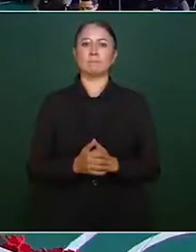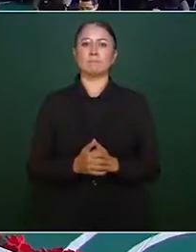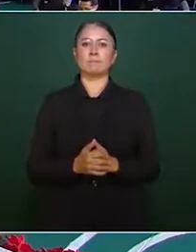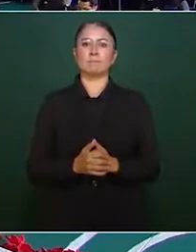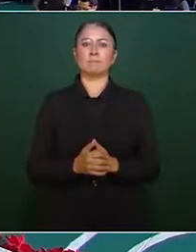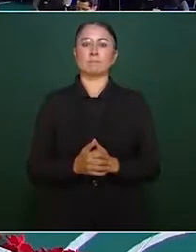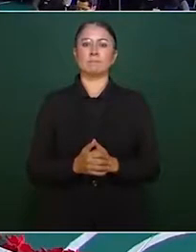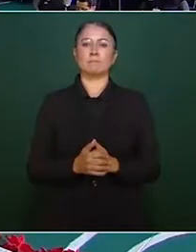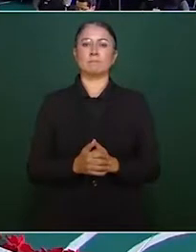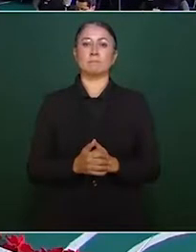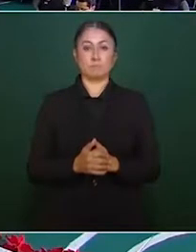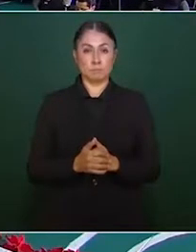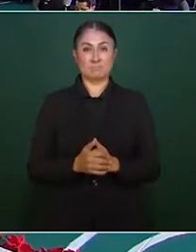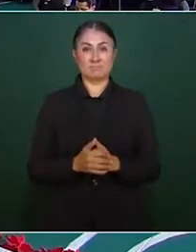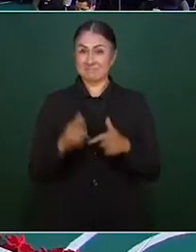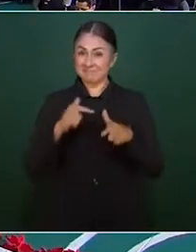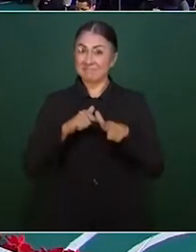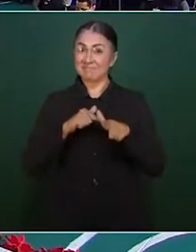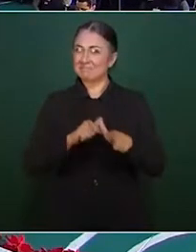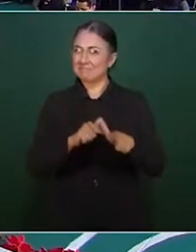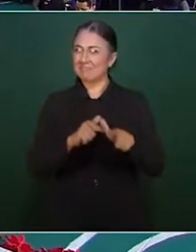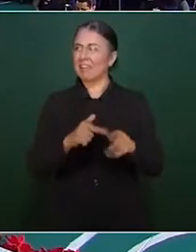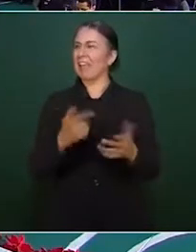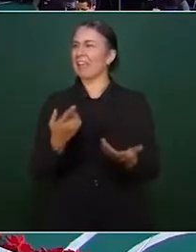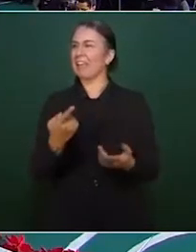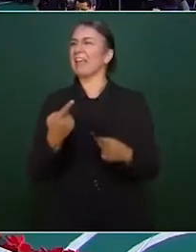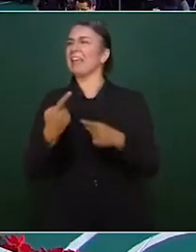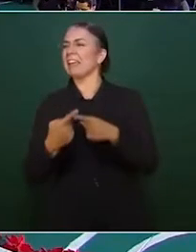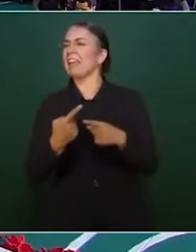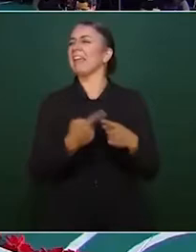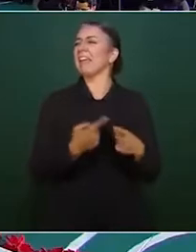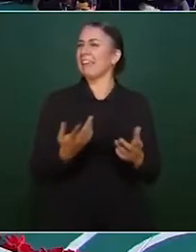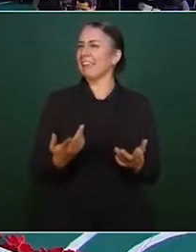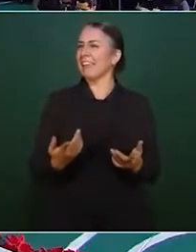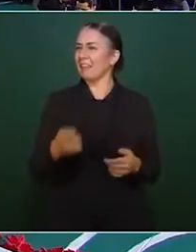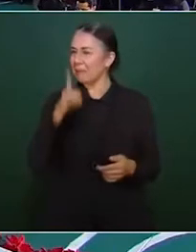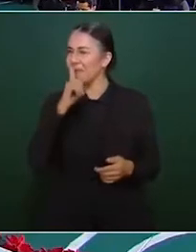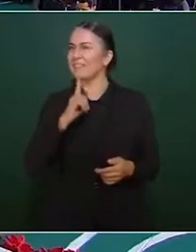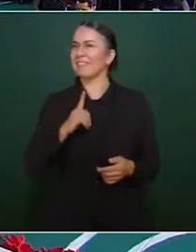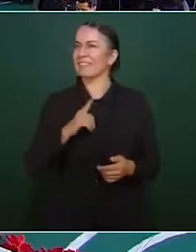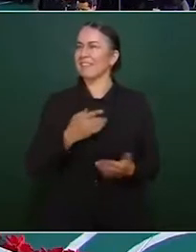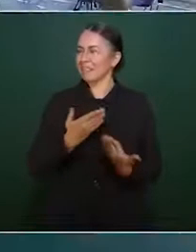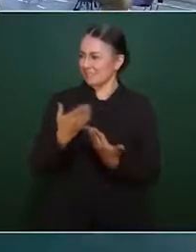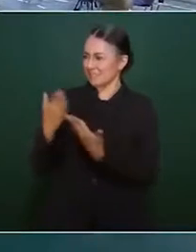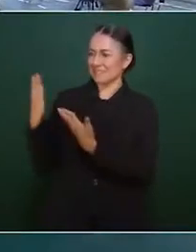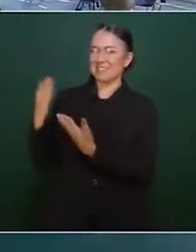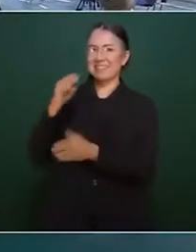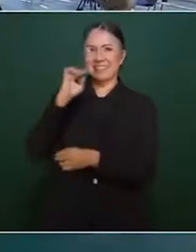La sección de ¿Quién es quién en las mentiras? con Ana Elizabeth García Vilches.